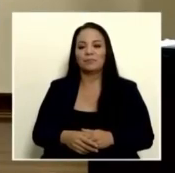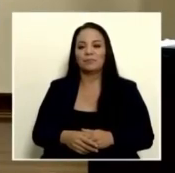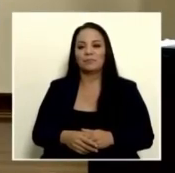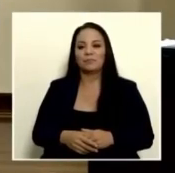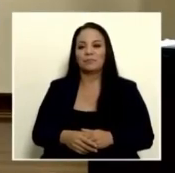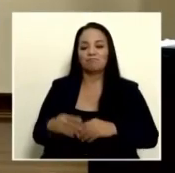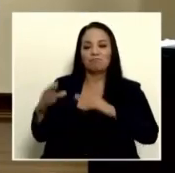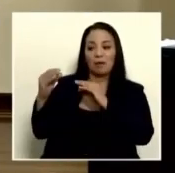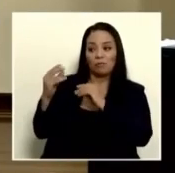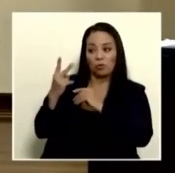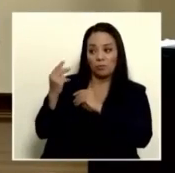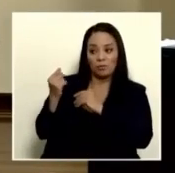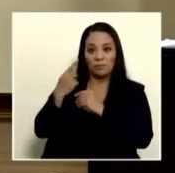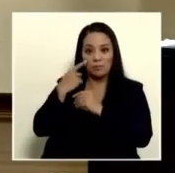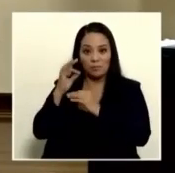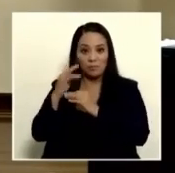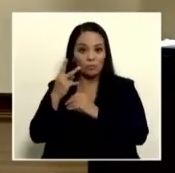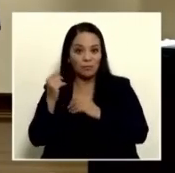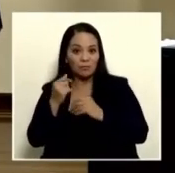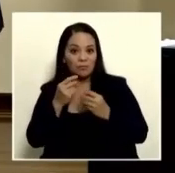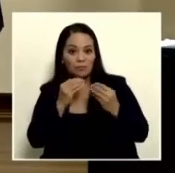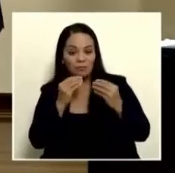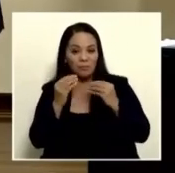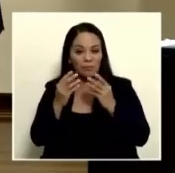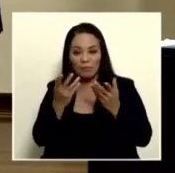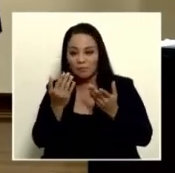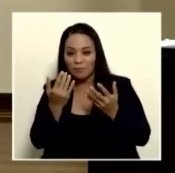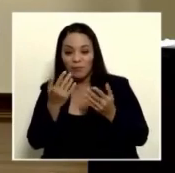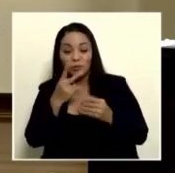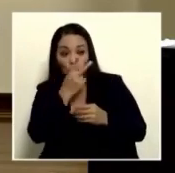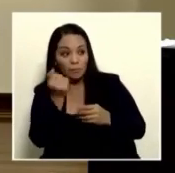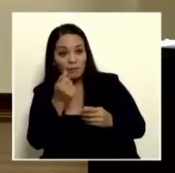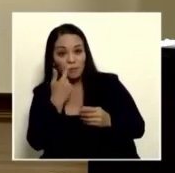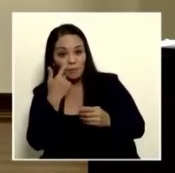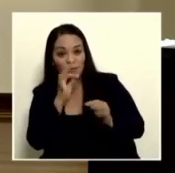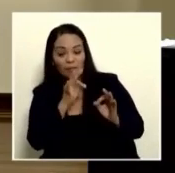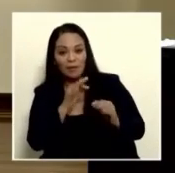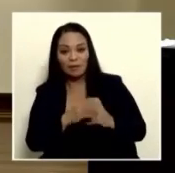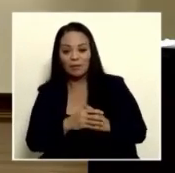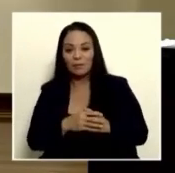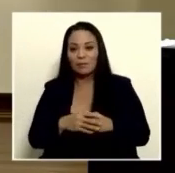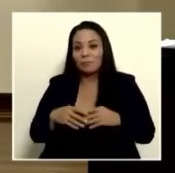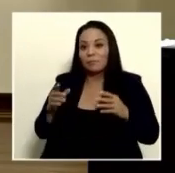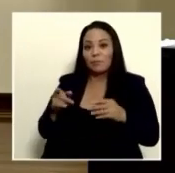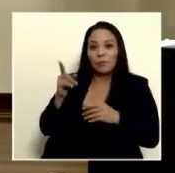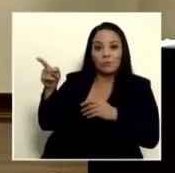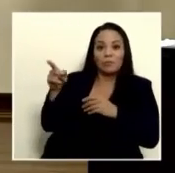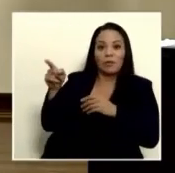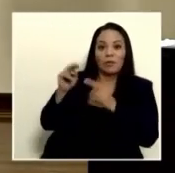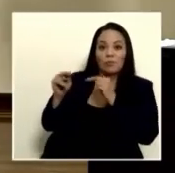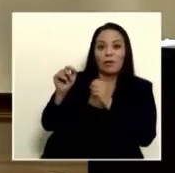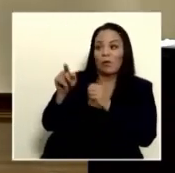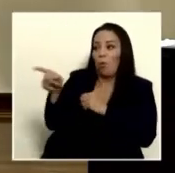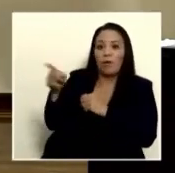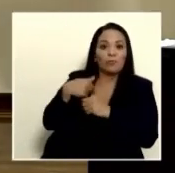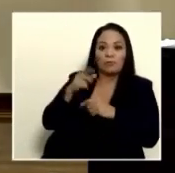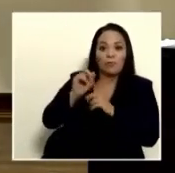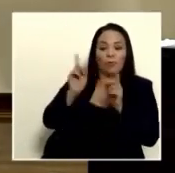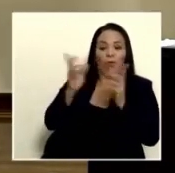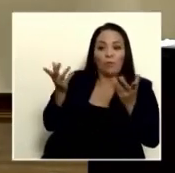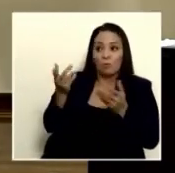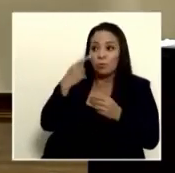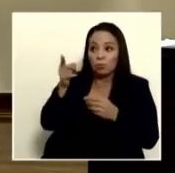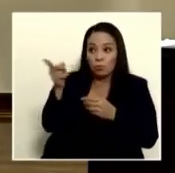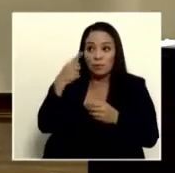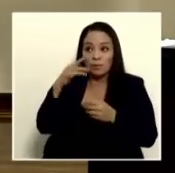le parece dos meses ¿de cuánto? le parece dos meses de con quien tienen que negociar es con ellos no conmigo les